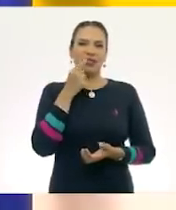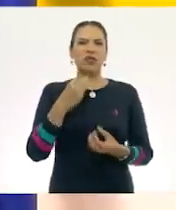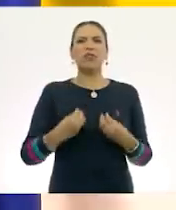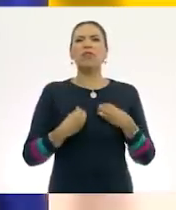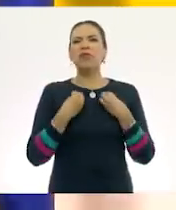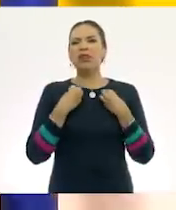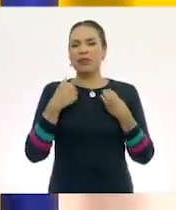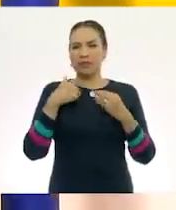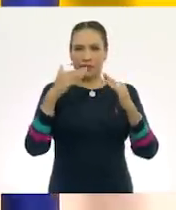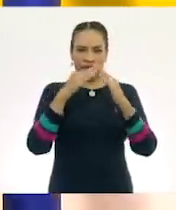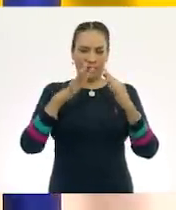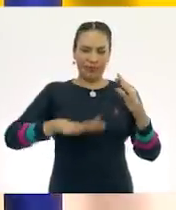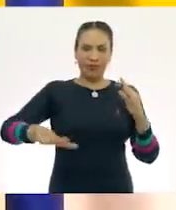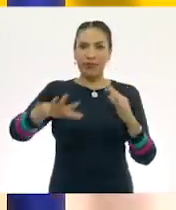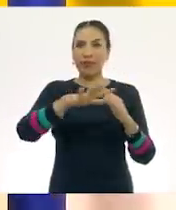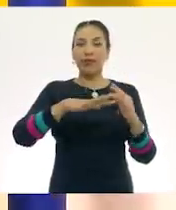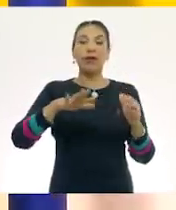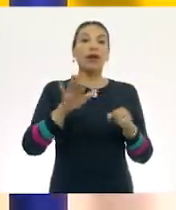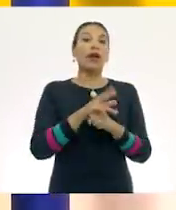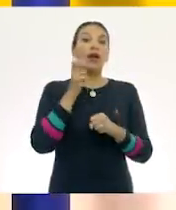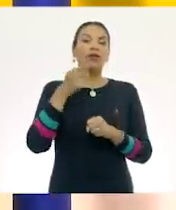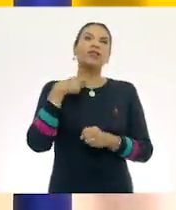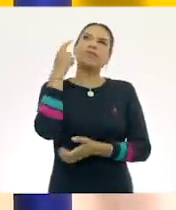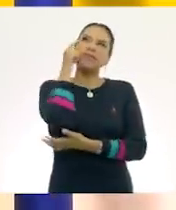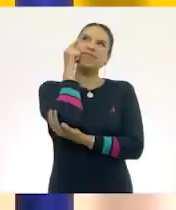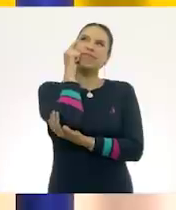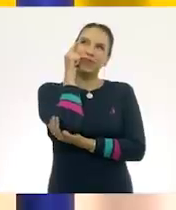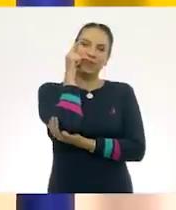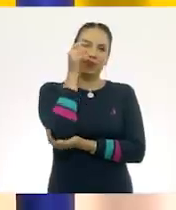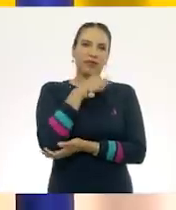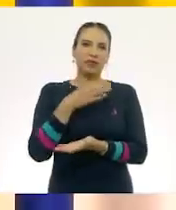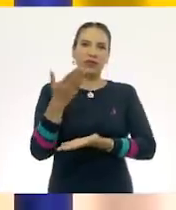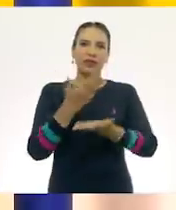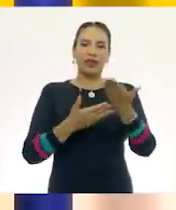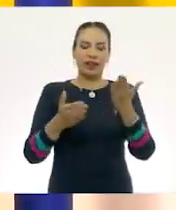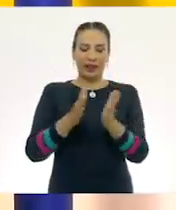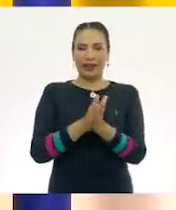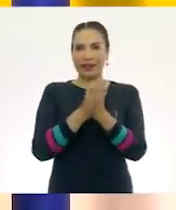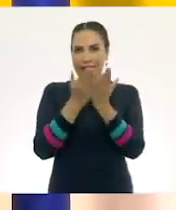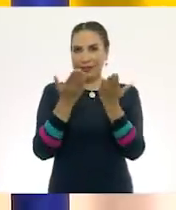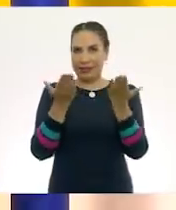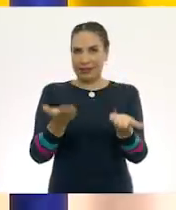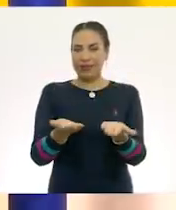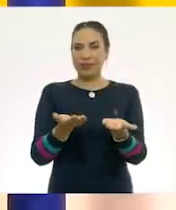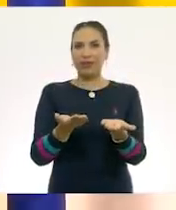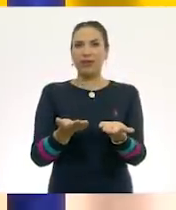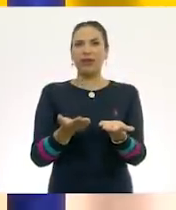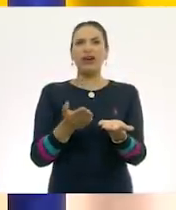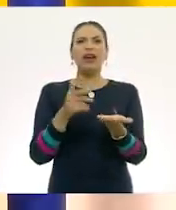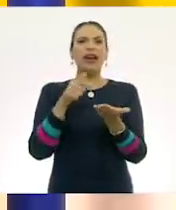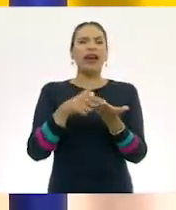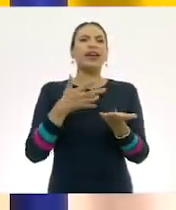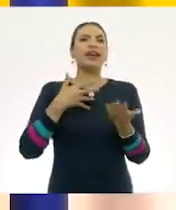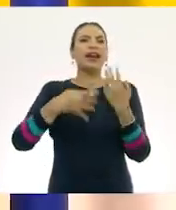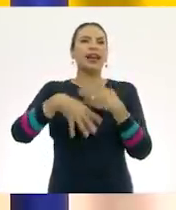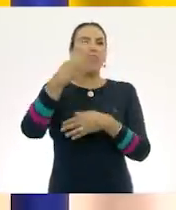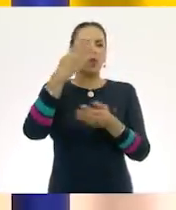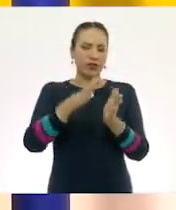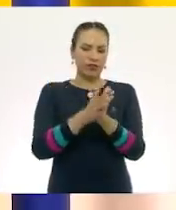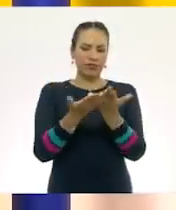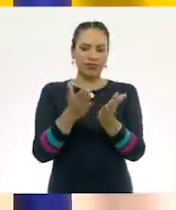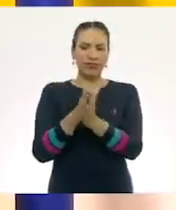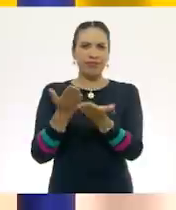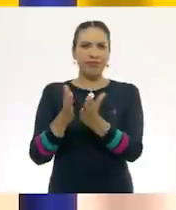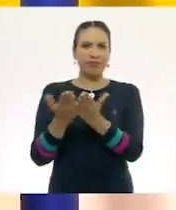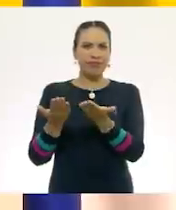por mi colonia y para ellos se me ocurrió compartirles un libro. Tengo catorce libros